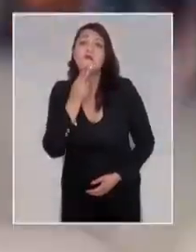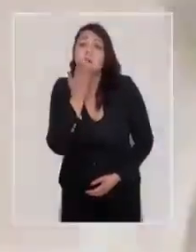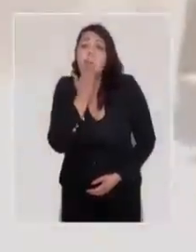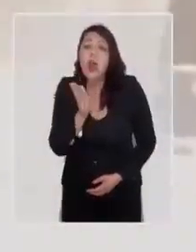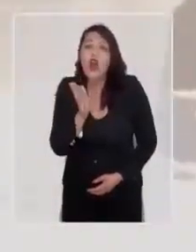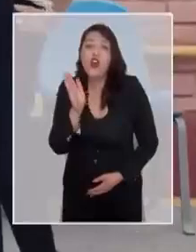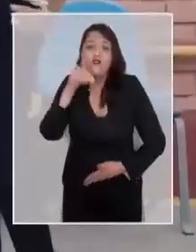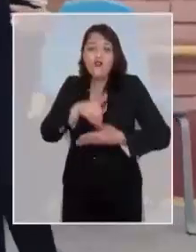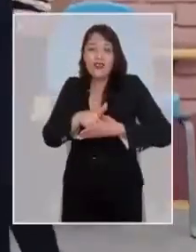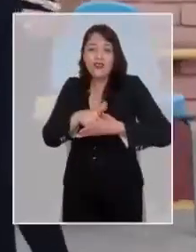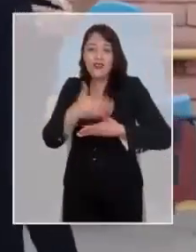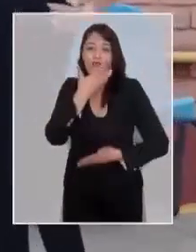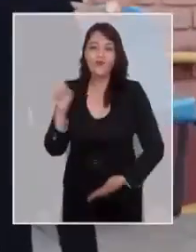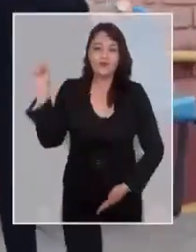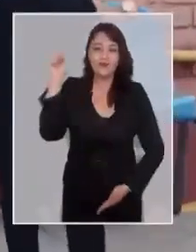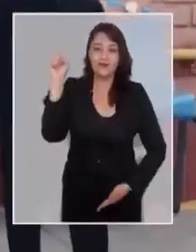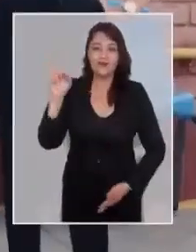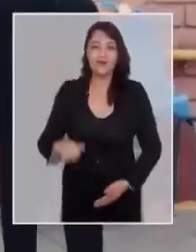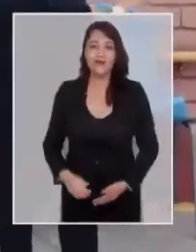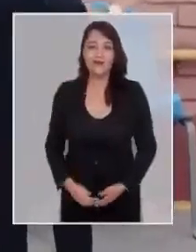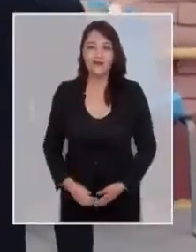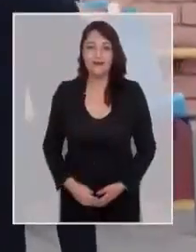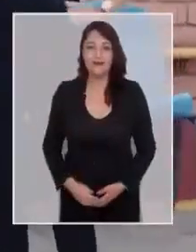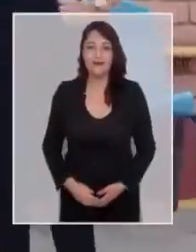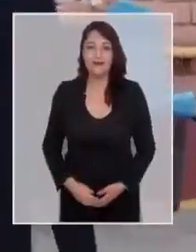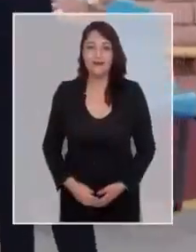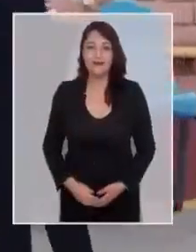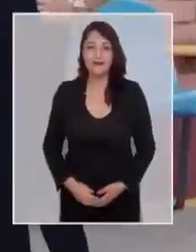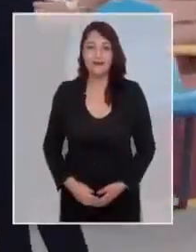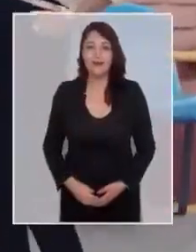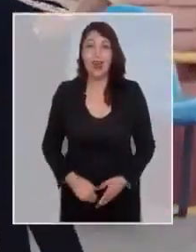Para vivir mejor... ¡Voten por Boric!